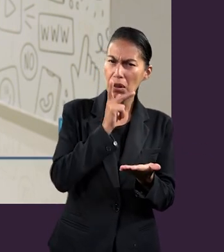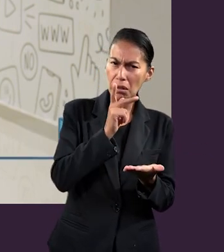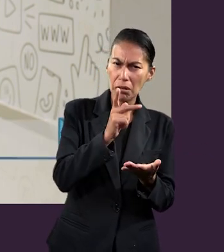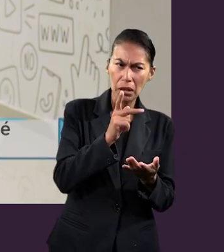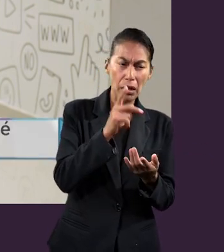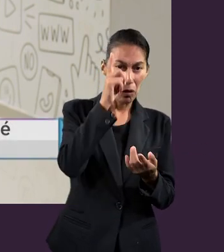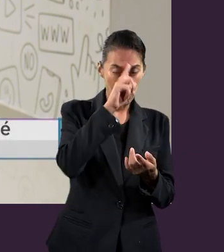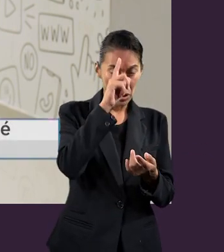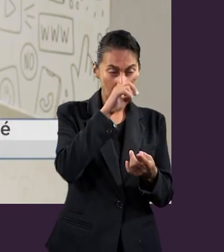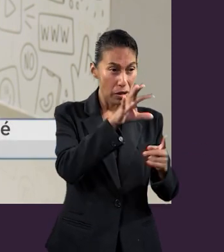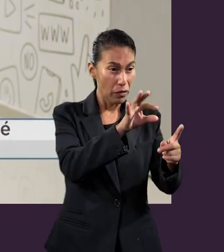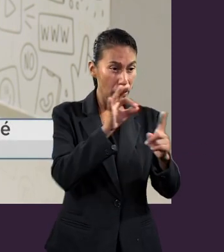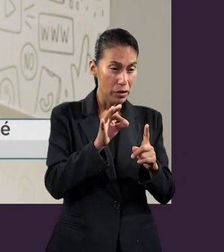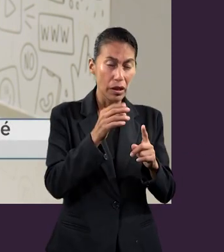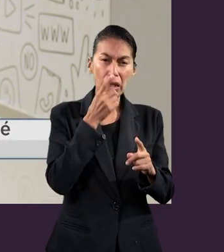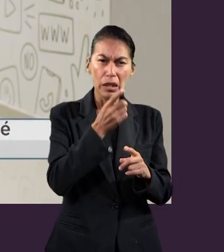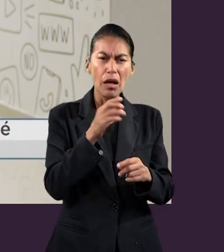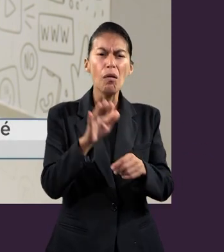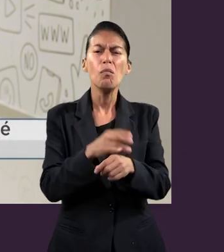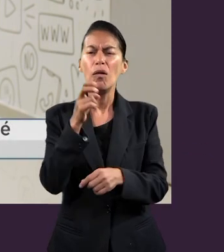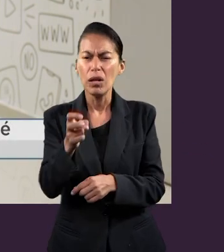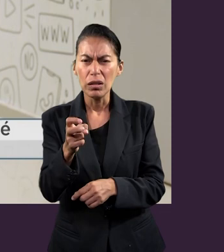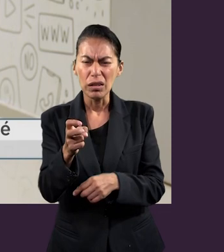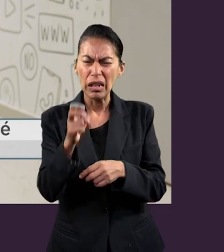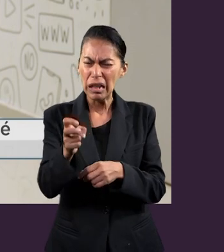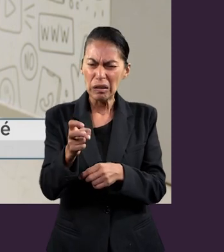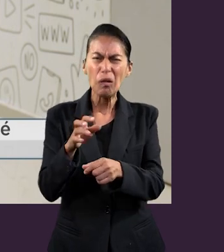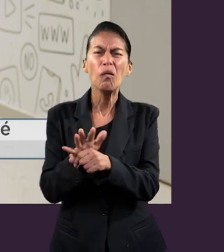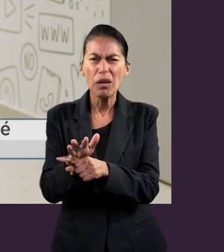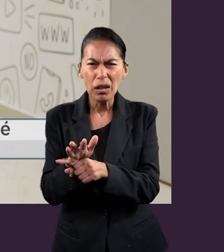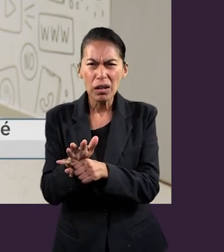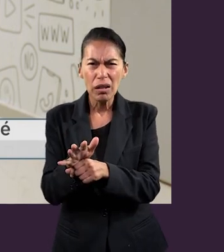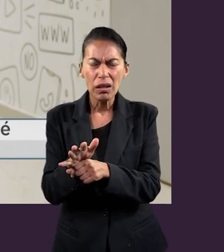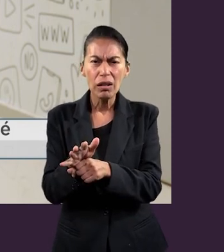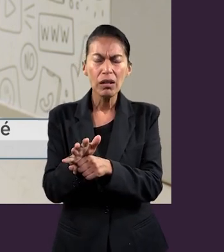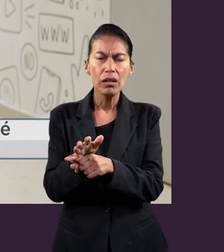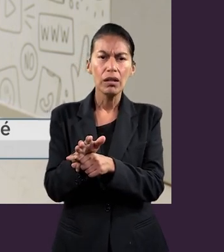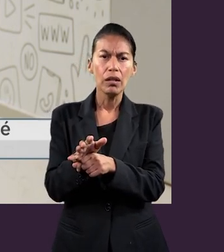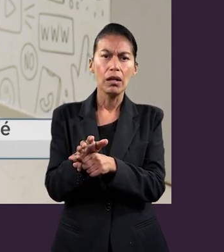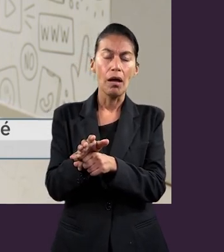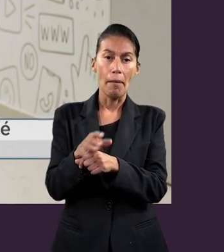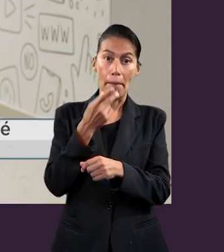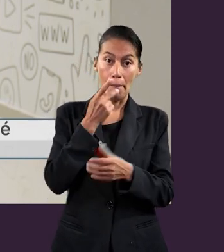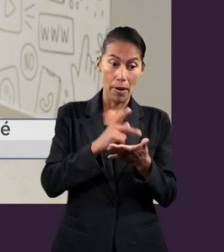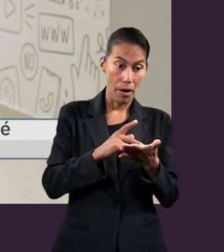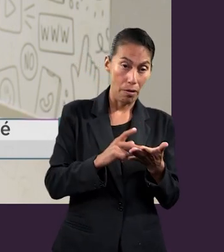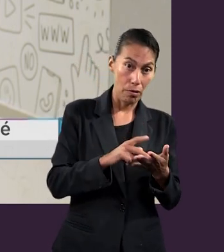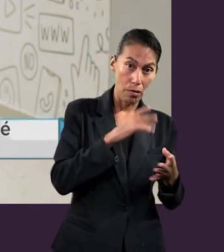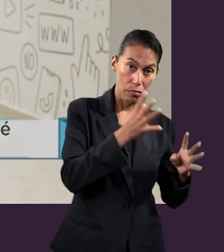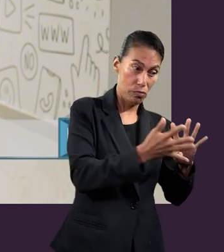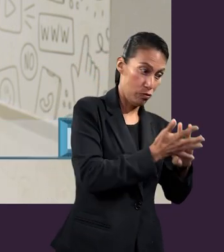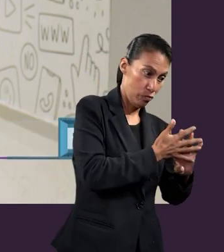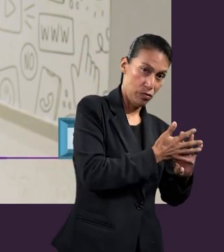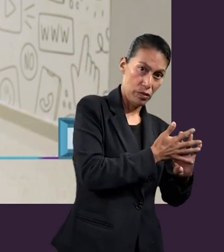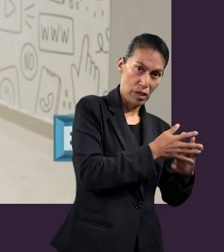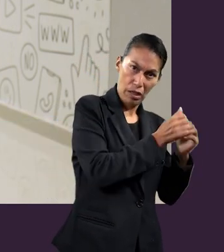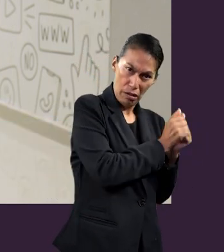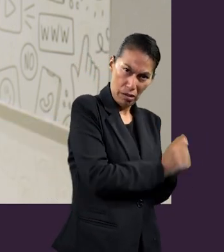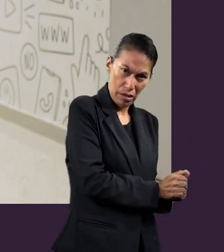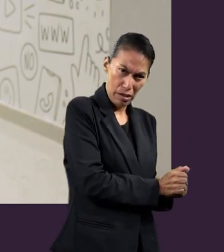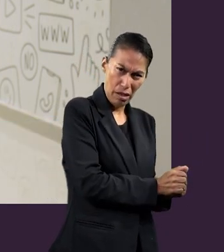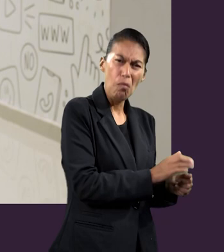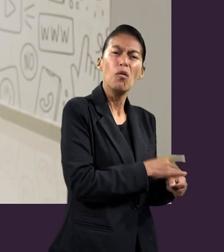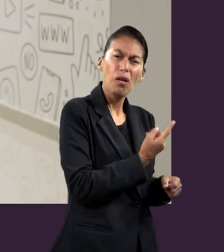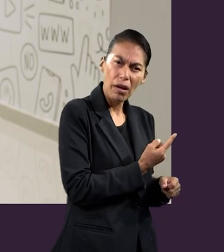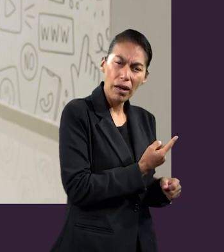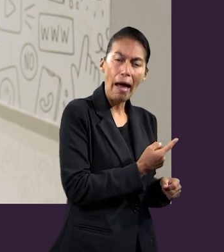palabras a los efesios. Dice, por esta causa. ¿Cuál es la causa? La causa de que Pablo esté preso es porque